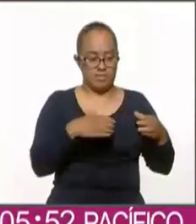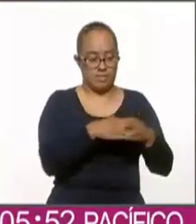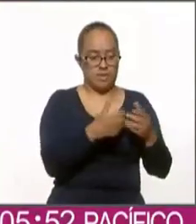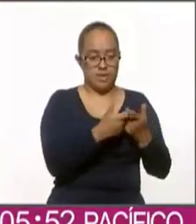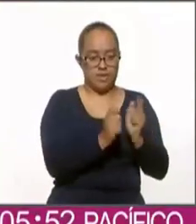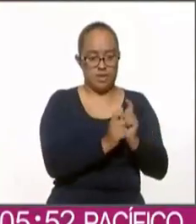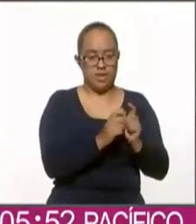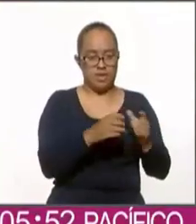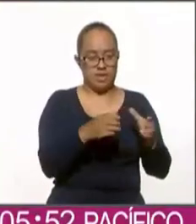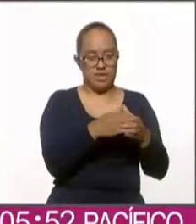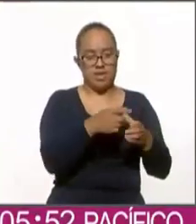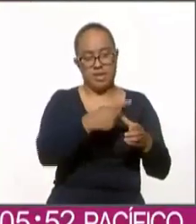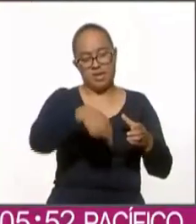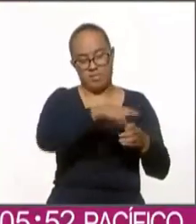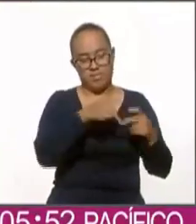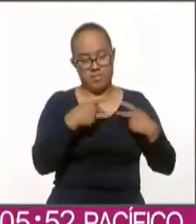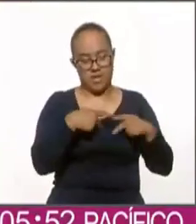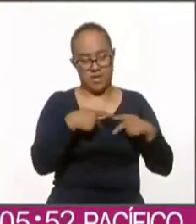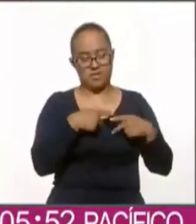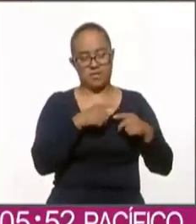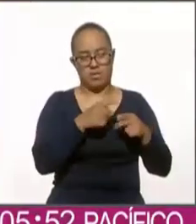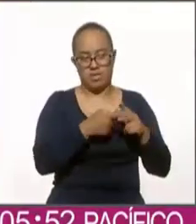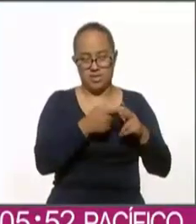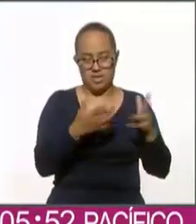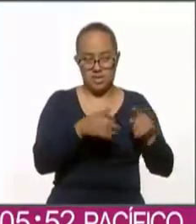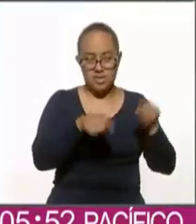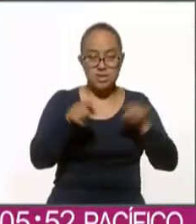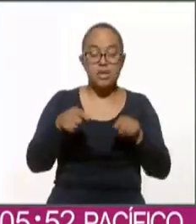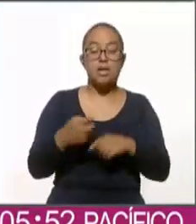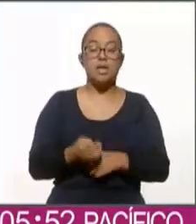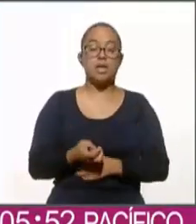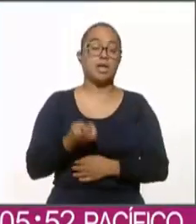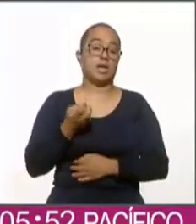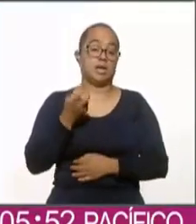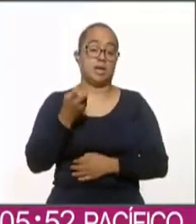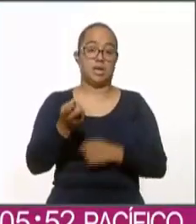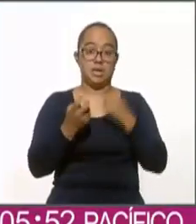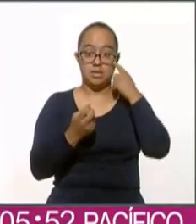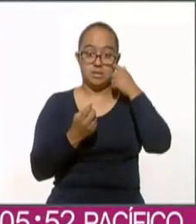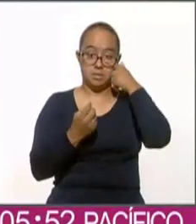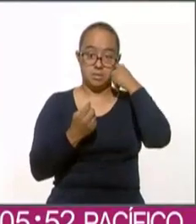para la profesión esto es infinitamente más